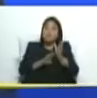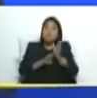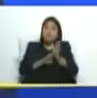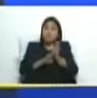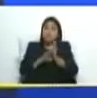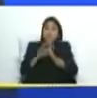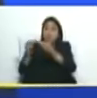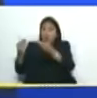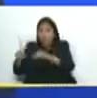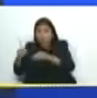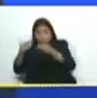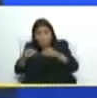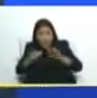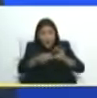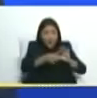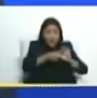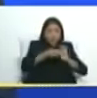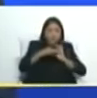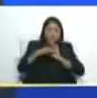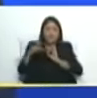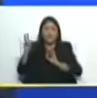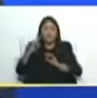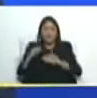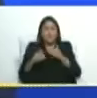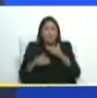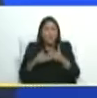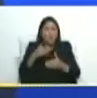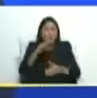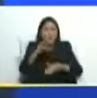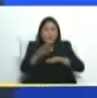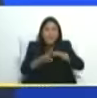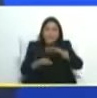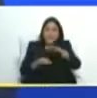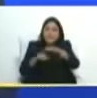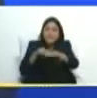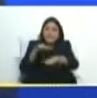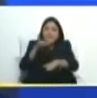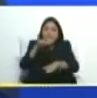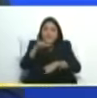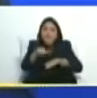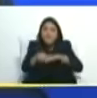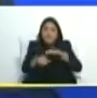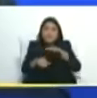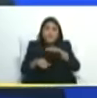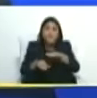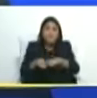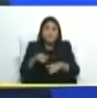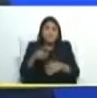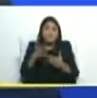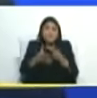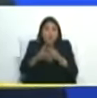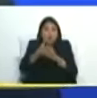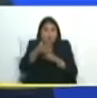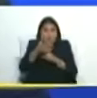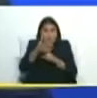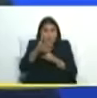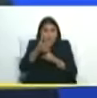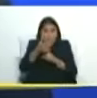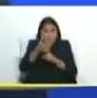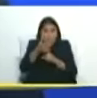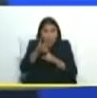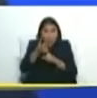consensos en la unión y paso a paso paso a paso vayamos haciendo la proeza de una